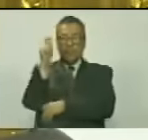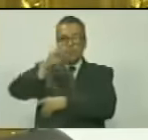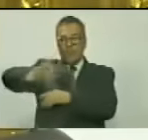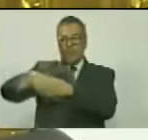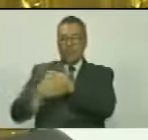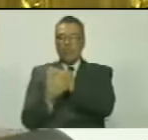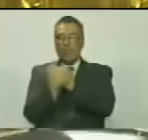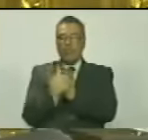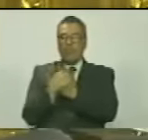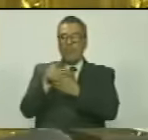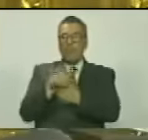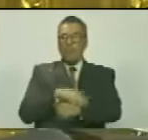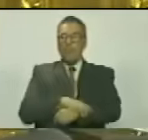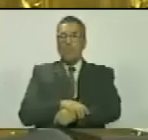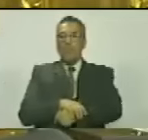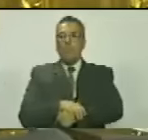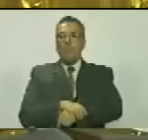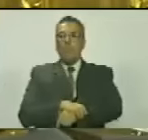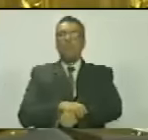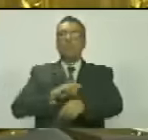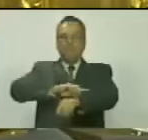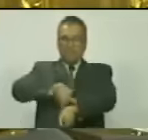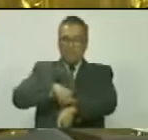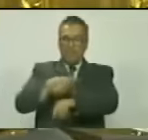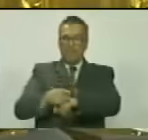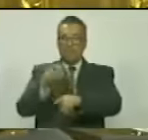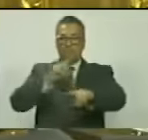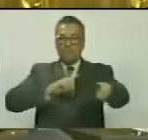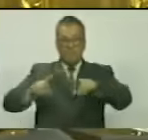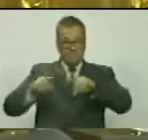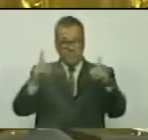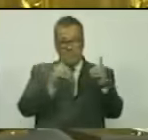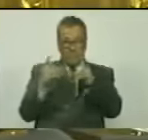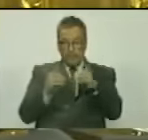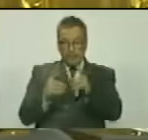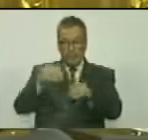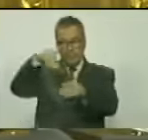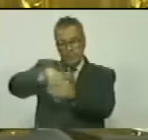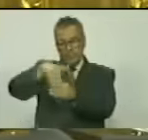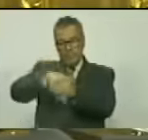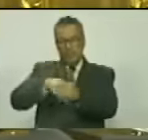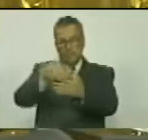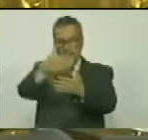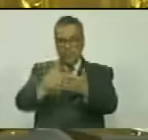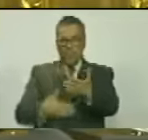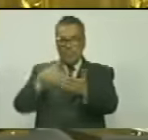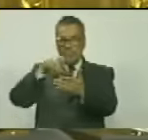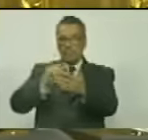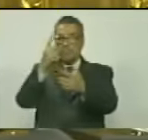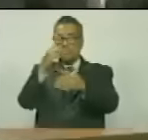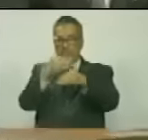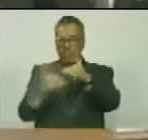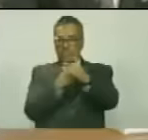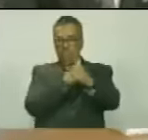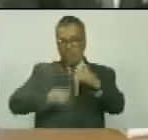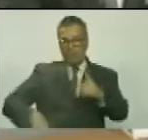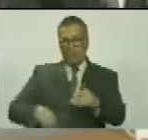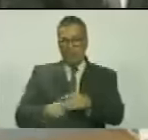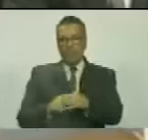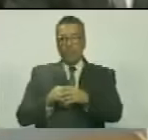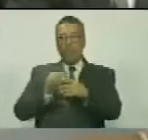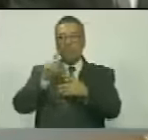Jorge Rodríguez Gómez. Luego, el director de debates sometió a votación las propuestas para la primera vicepresidencia,